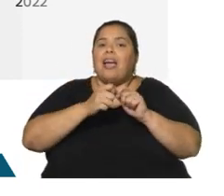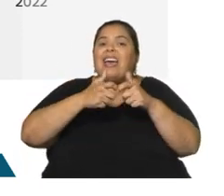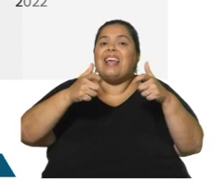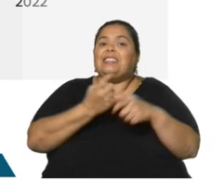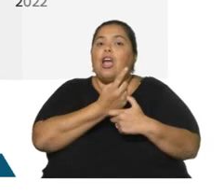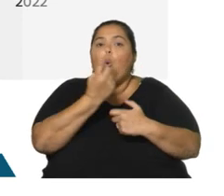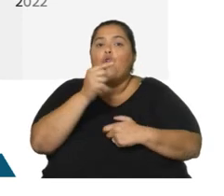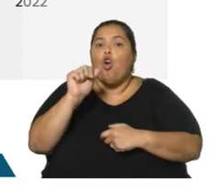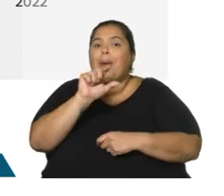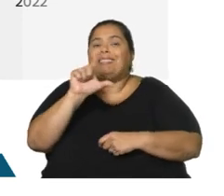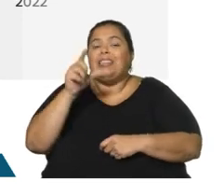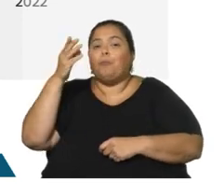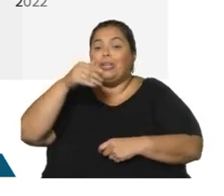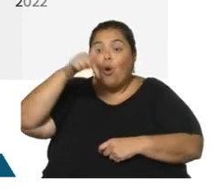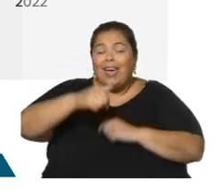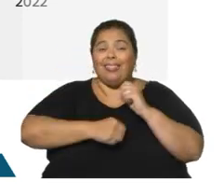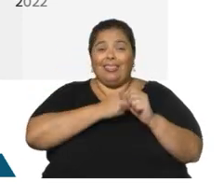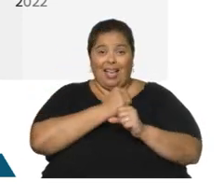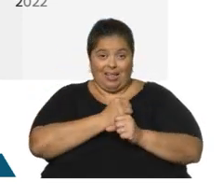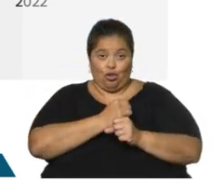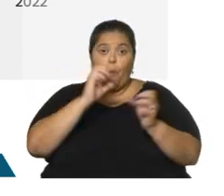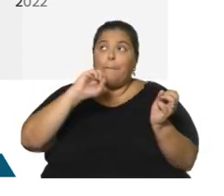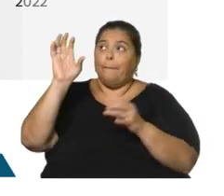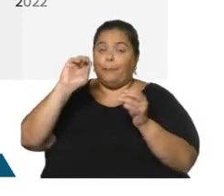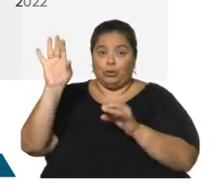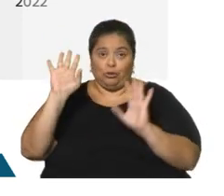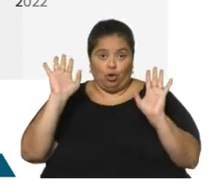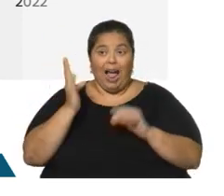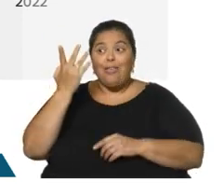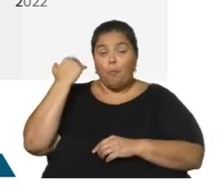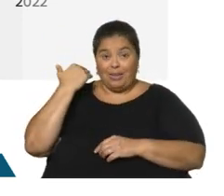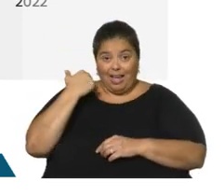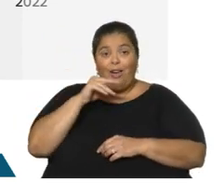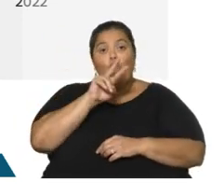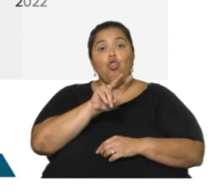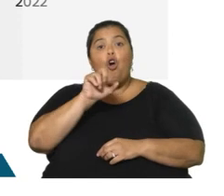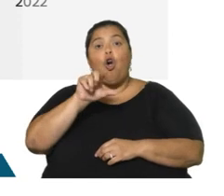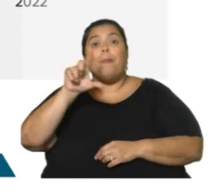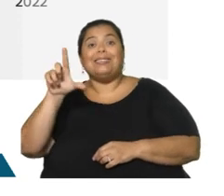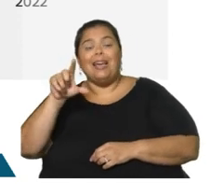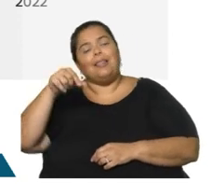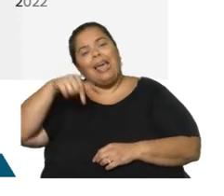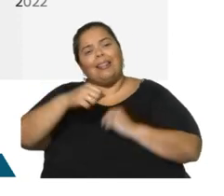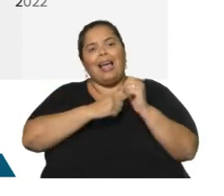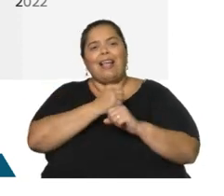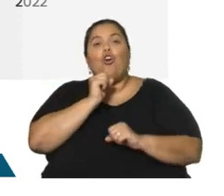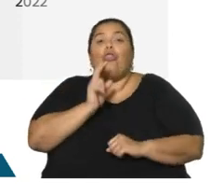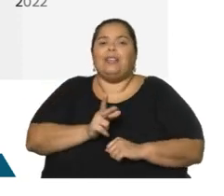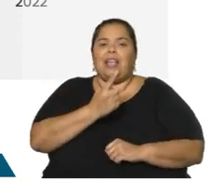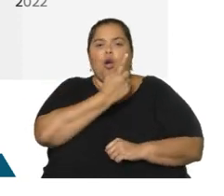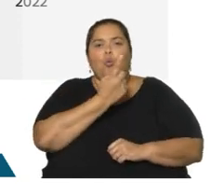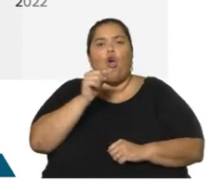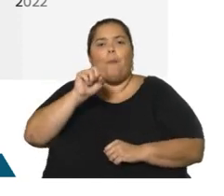.7% este año, tras un aumento de 2.7% en el año 2022. Como pueden observar, hay una